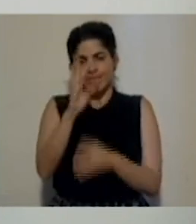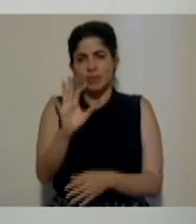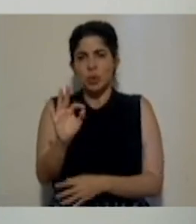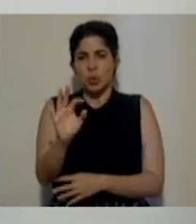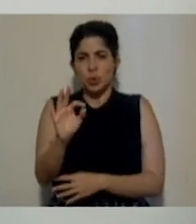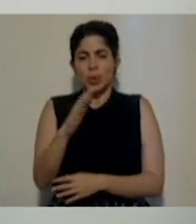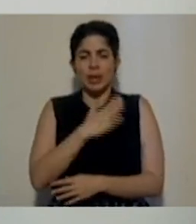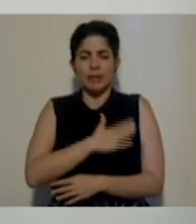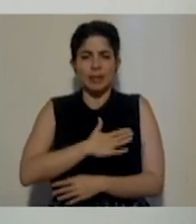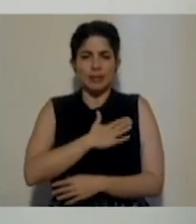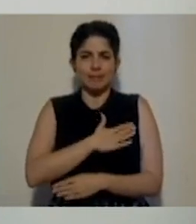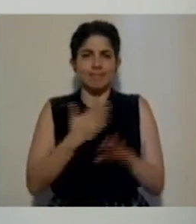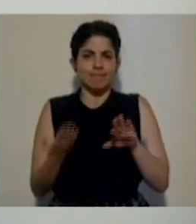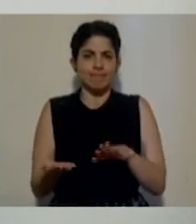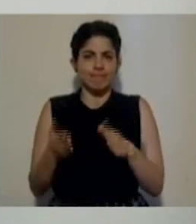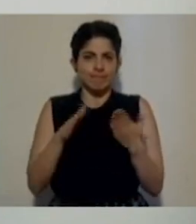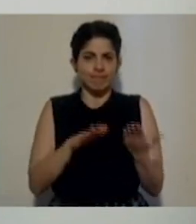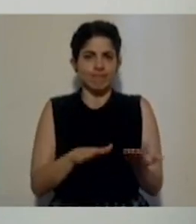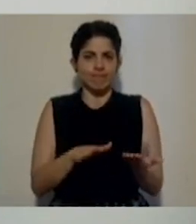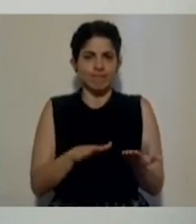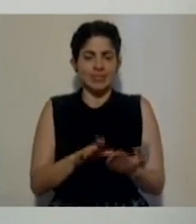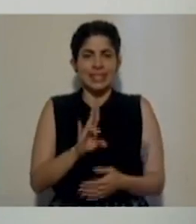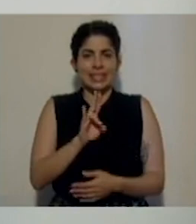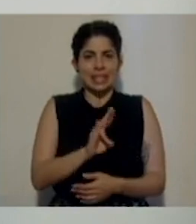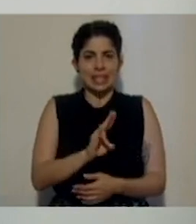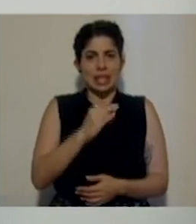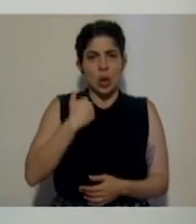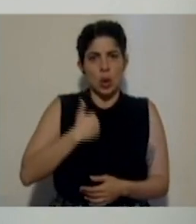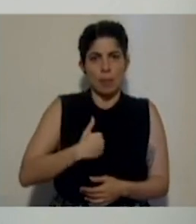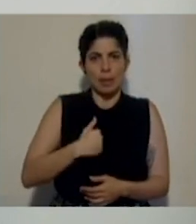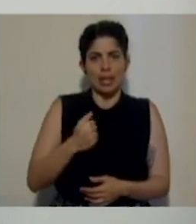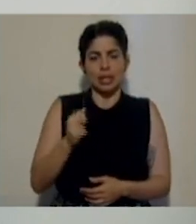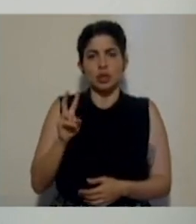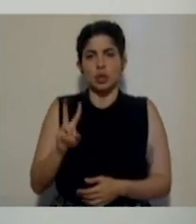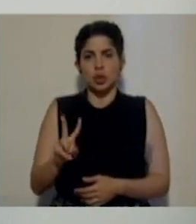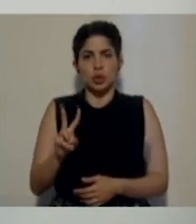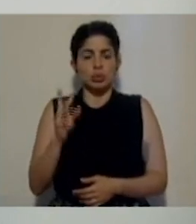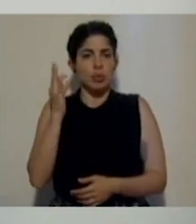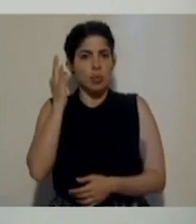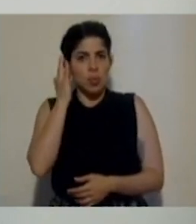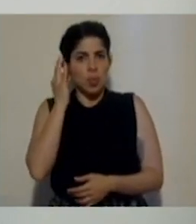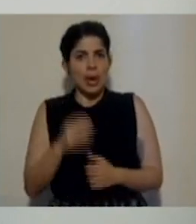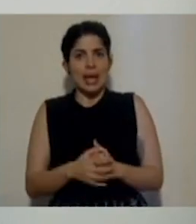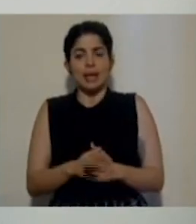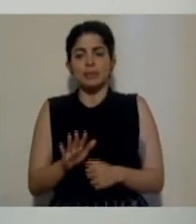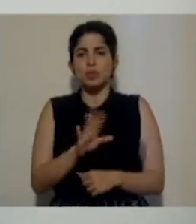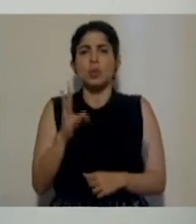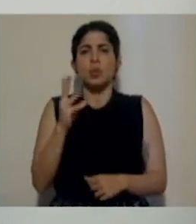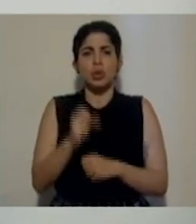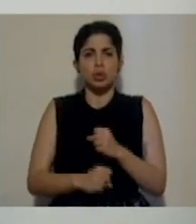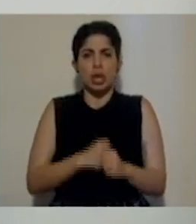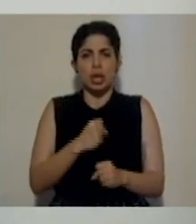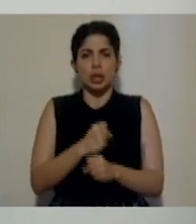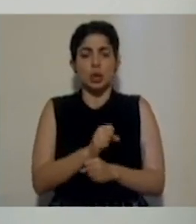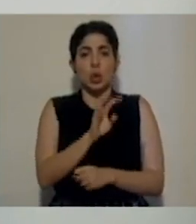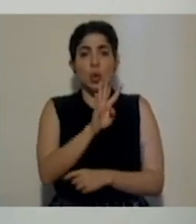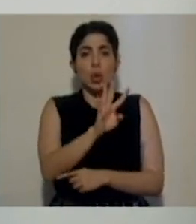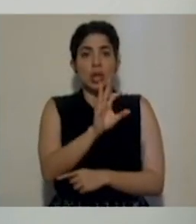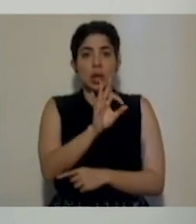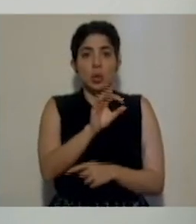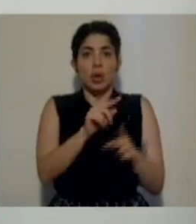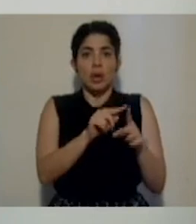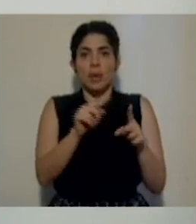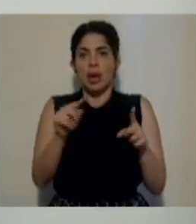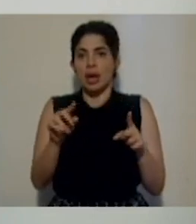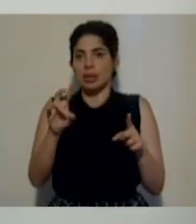lamentables fallecimientos, 7 hombres y 2 mujeres con un rango número de edad que va de los 49 a